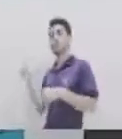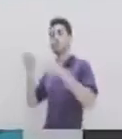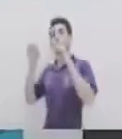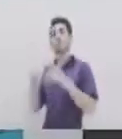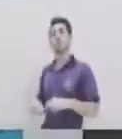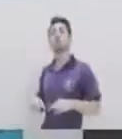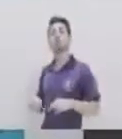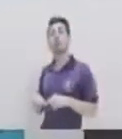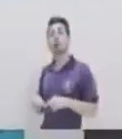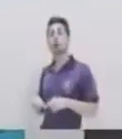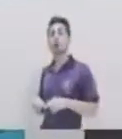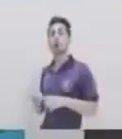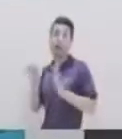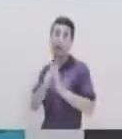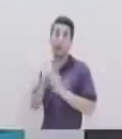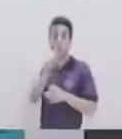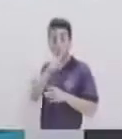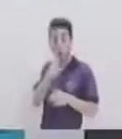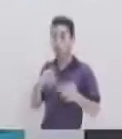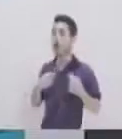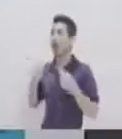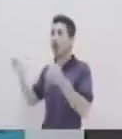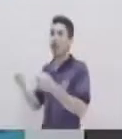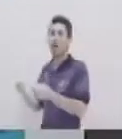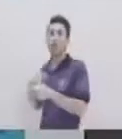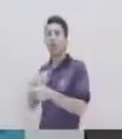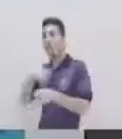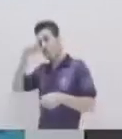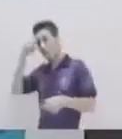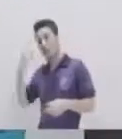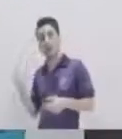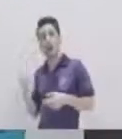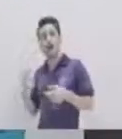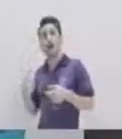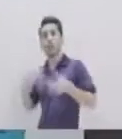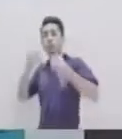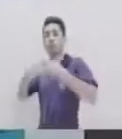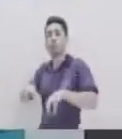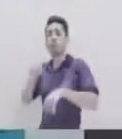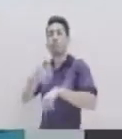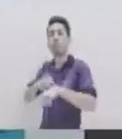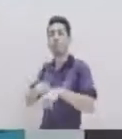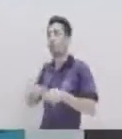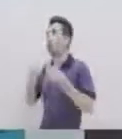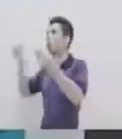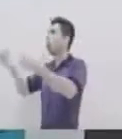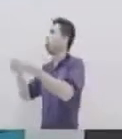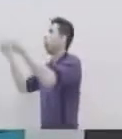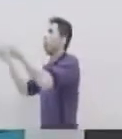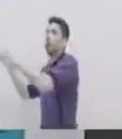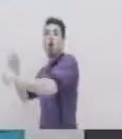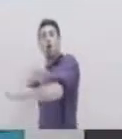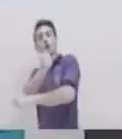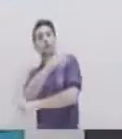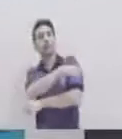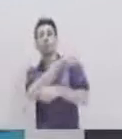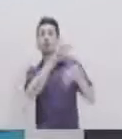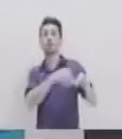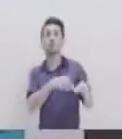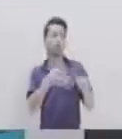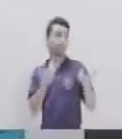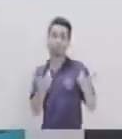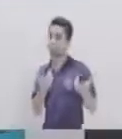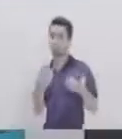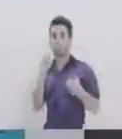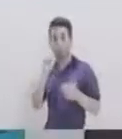Estás ocupando tiempo Que te podría servir Para producir tu producto Sí Así que podrías pensar Que también puedes Conseguir un